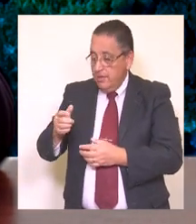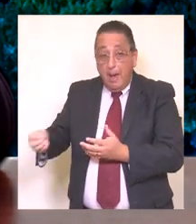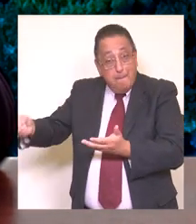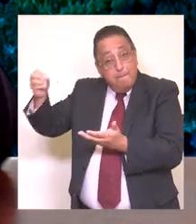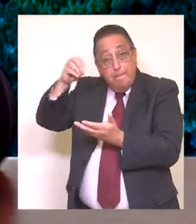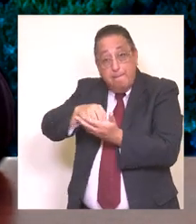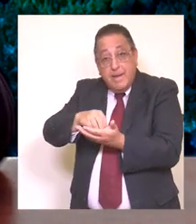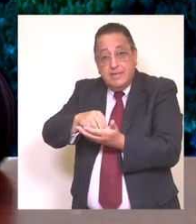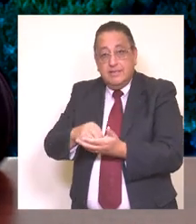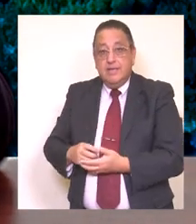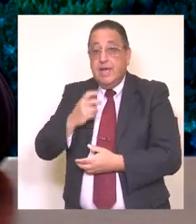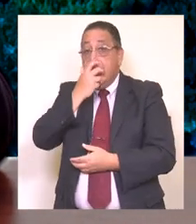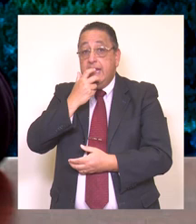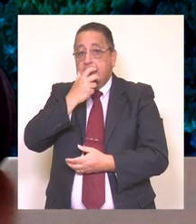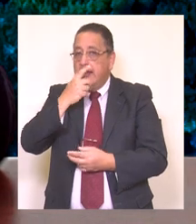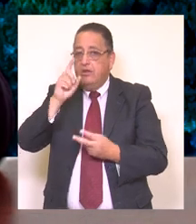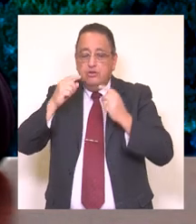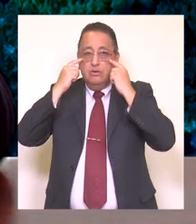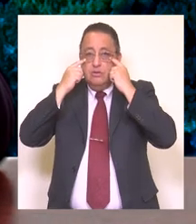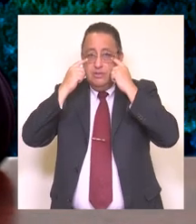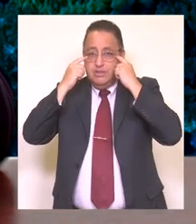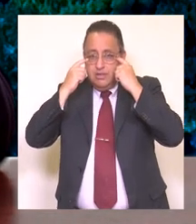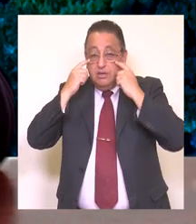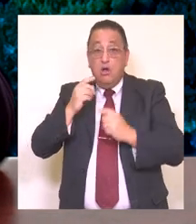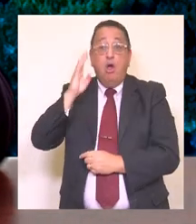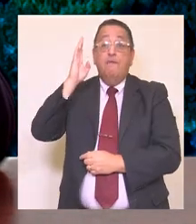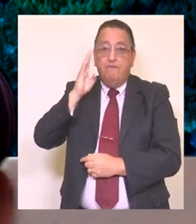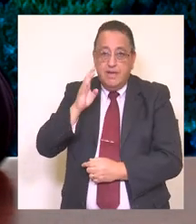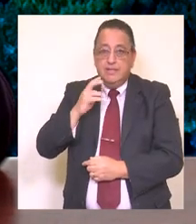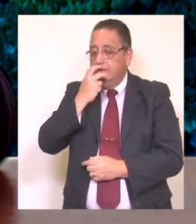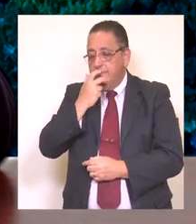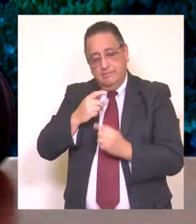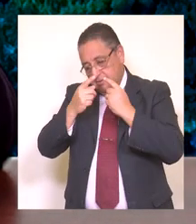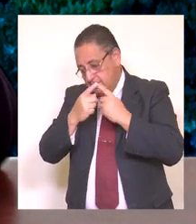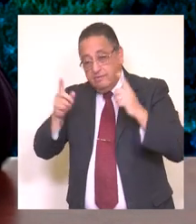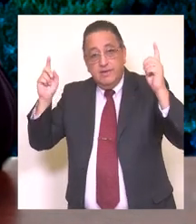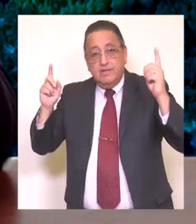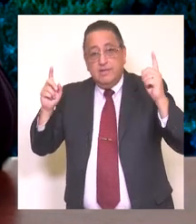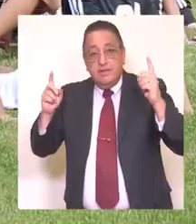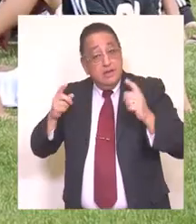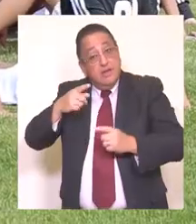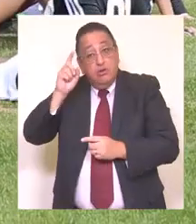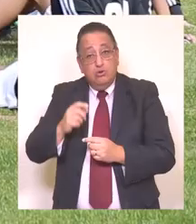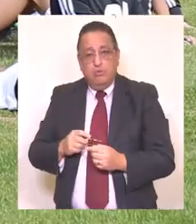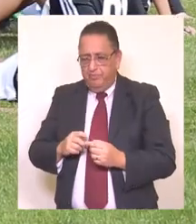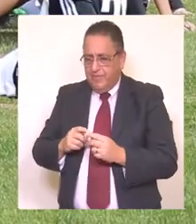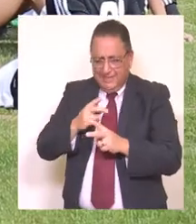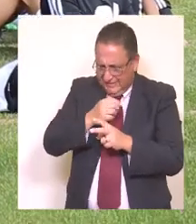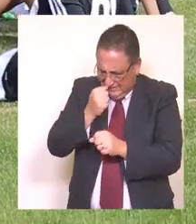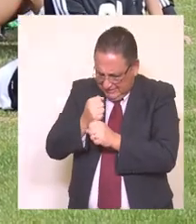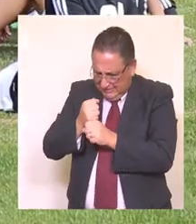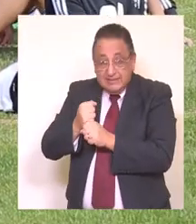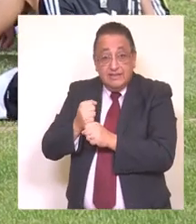este programa se suma a la práctica de idiomas como el chino mandarín, portugués y otros. En cuanto